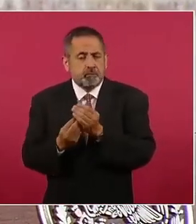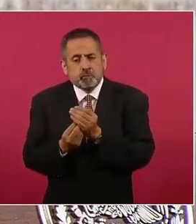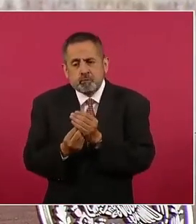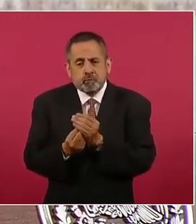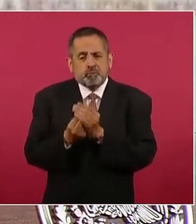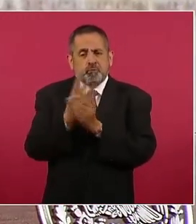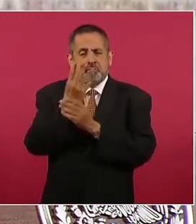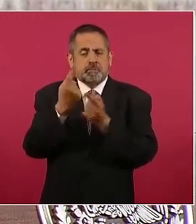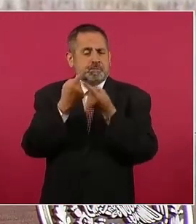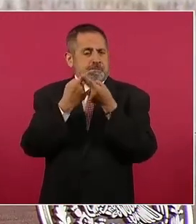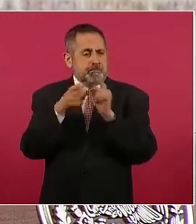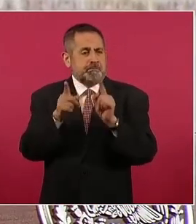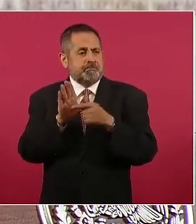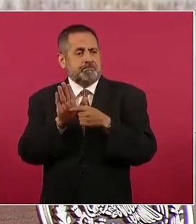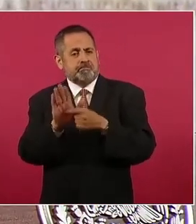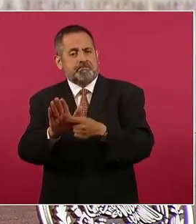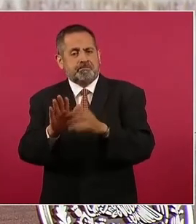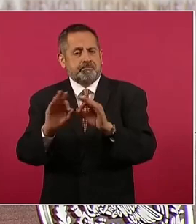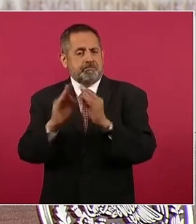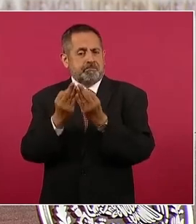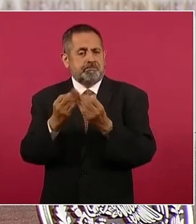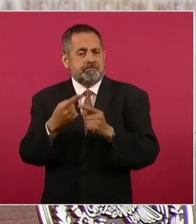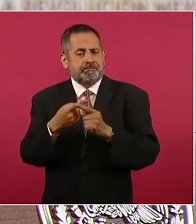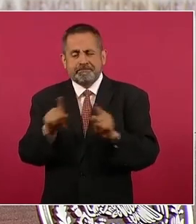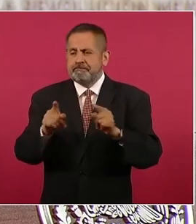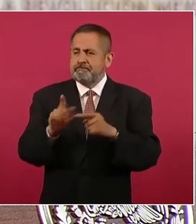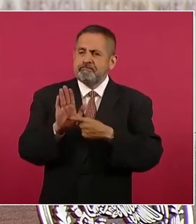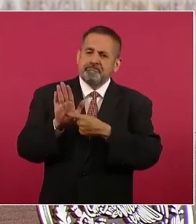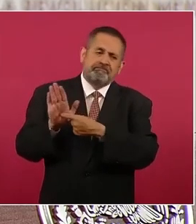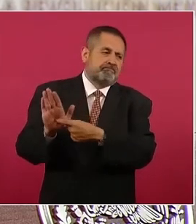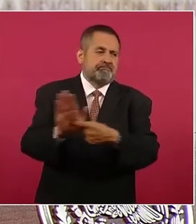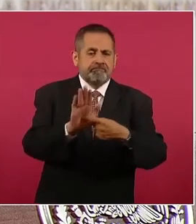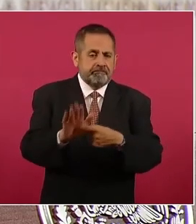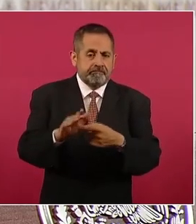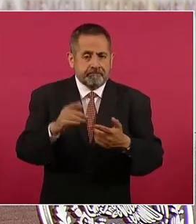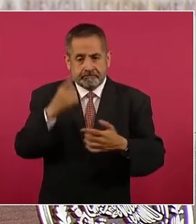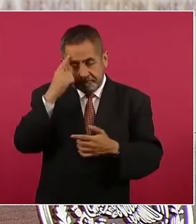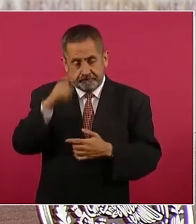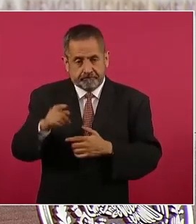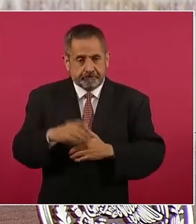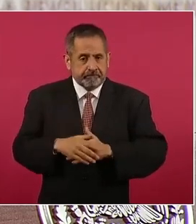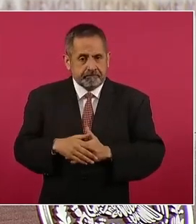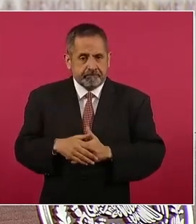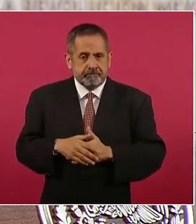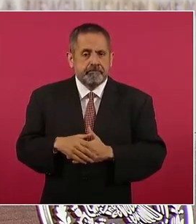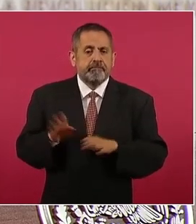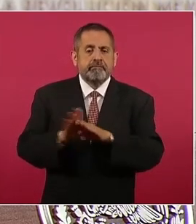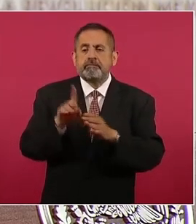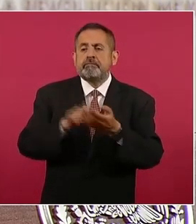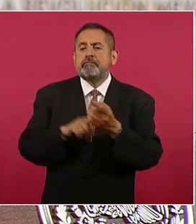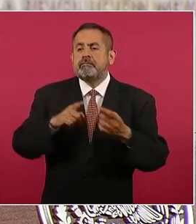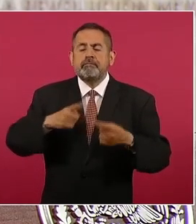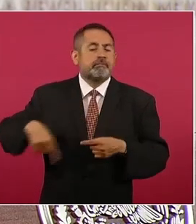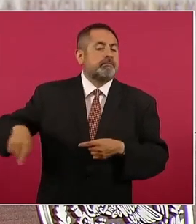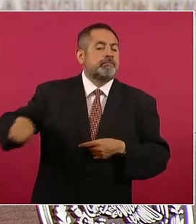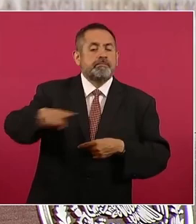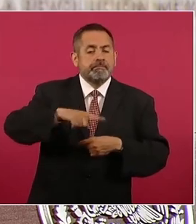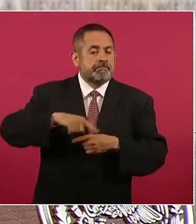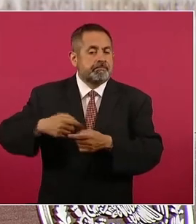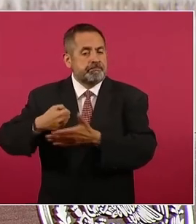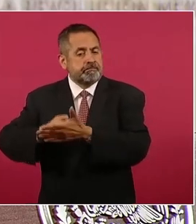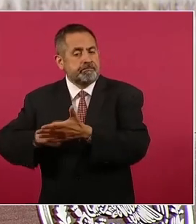en el resurgimiento de